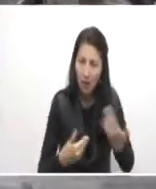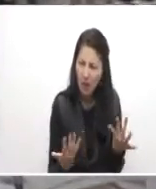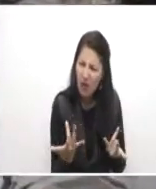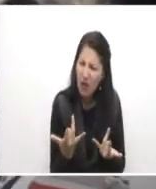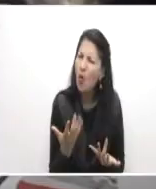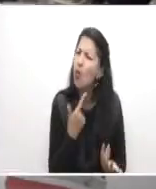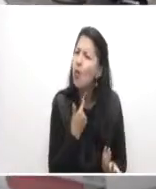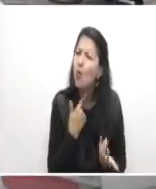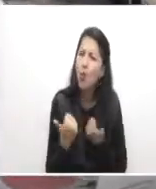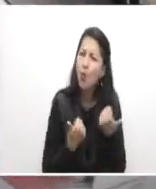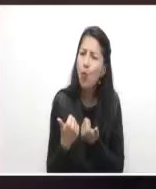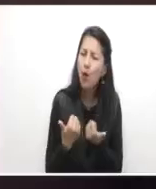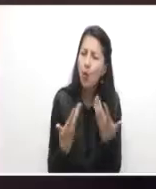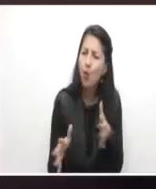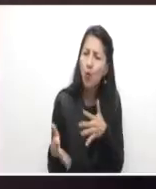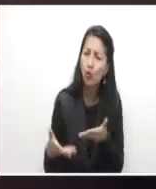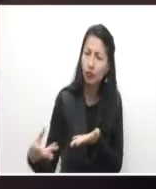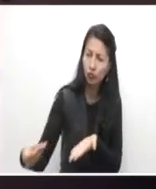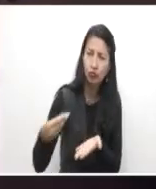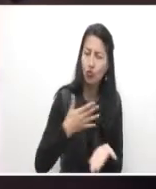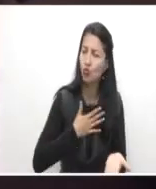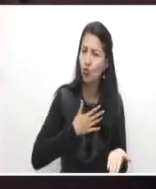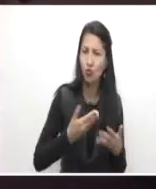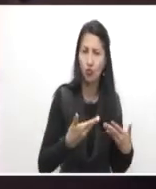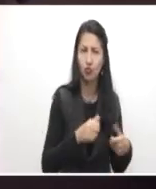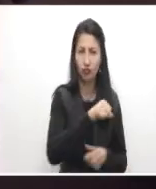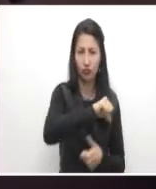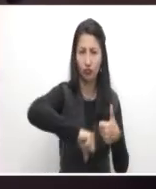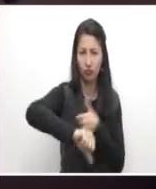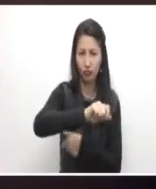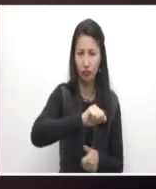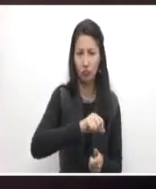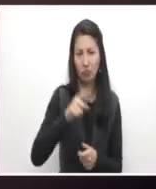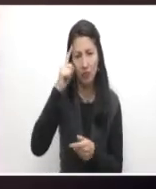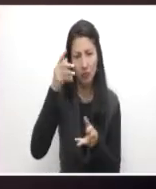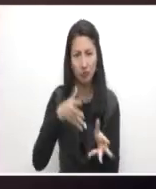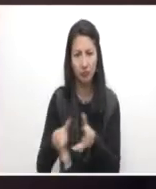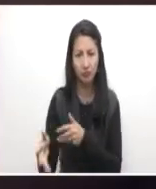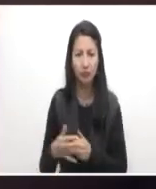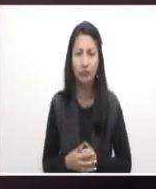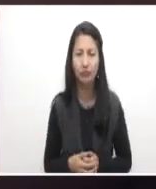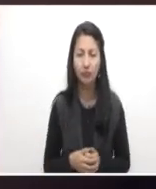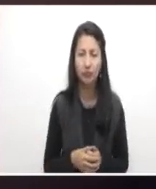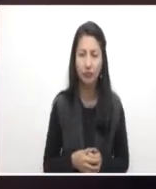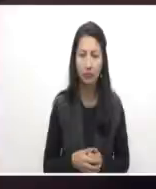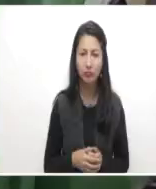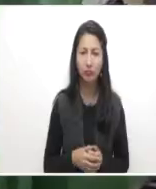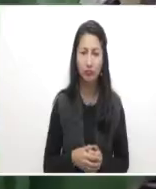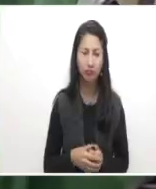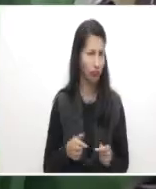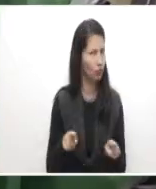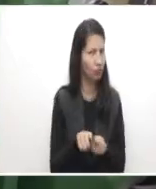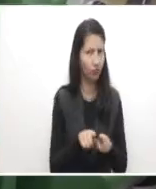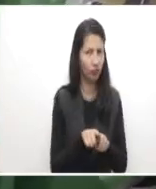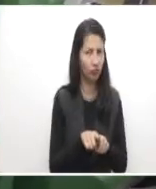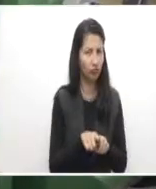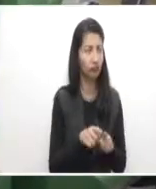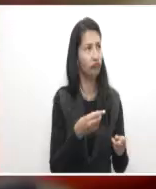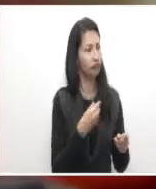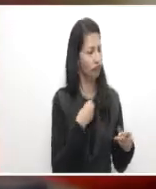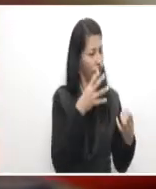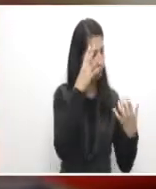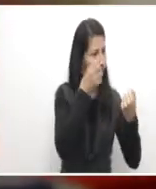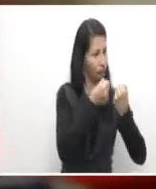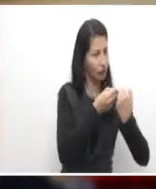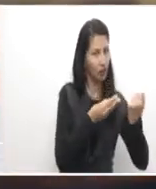implementar durante el año en curso. Nosotros lo beneficiamos del SENA en esta convocatoria porque hacemos unas capacitaciones a la medida. Es lo que está beneditando